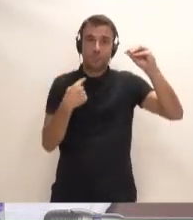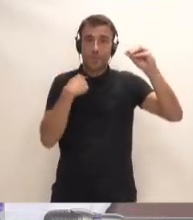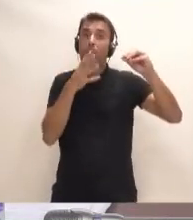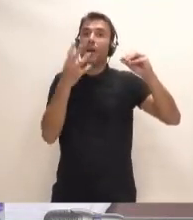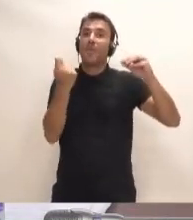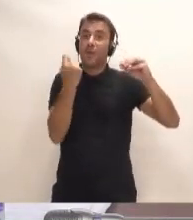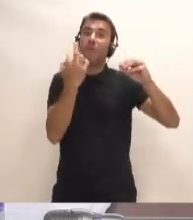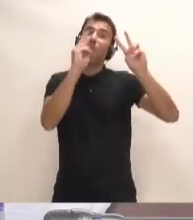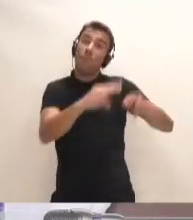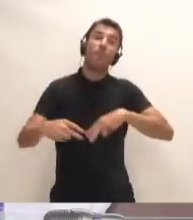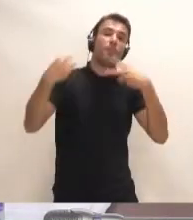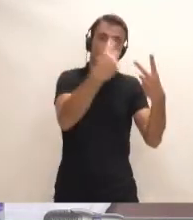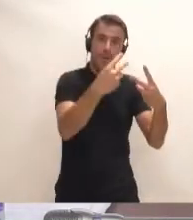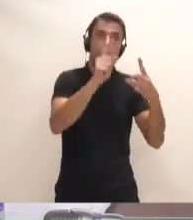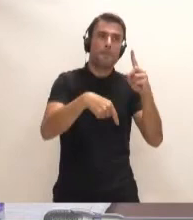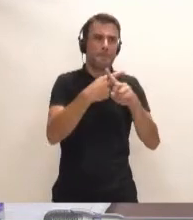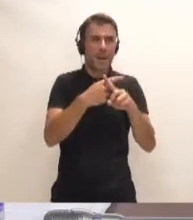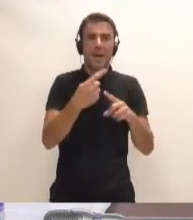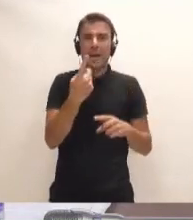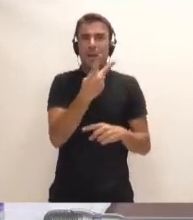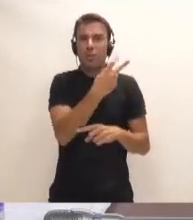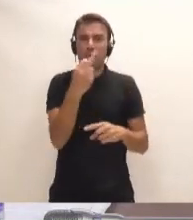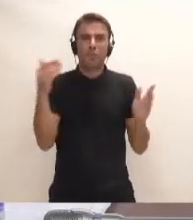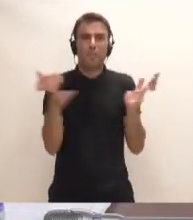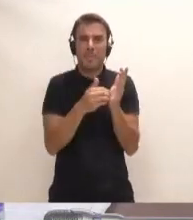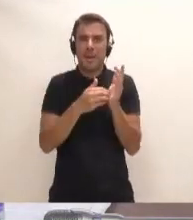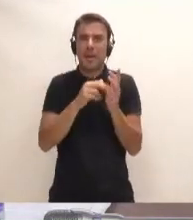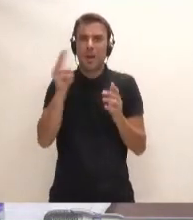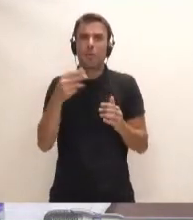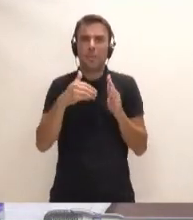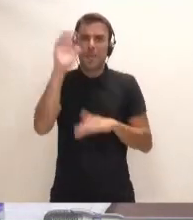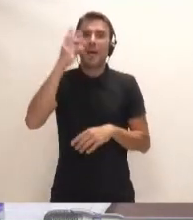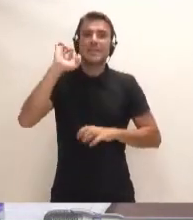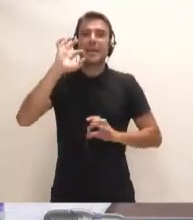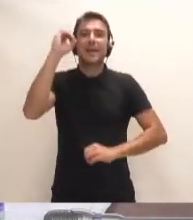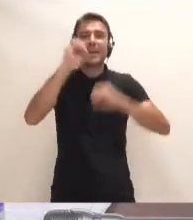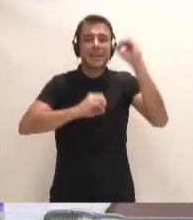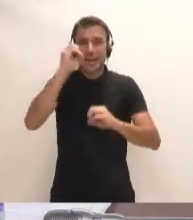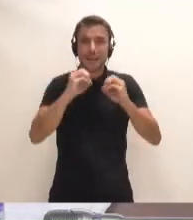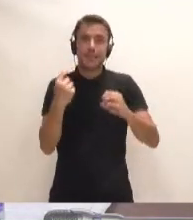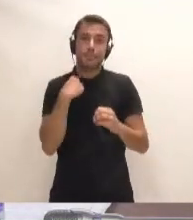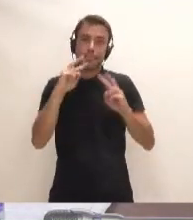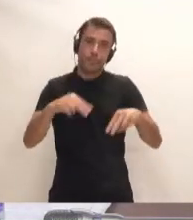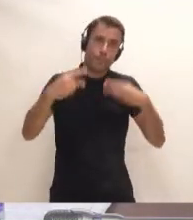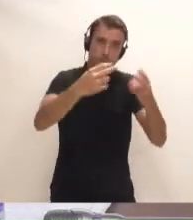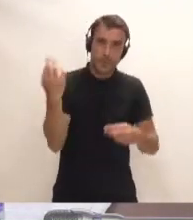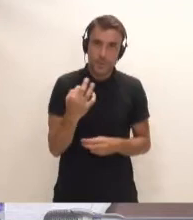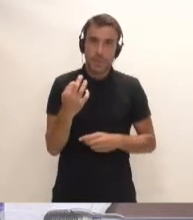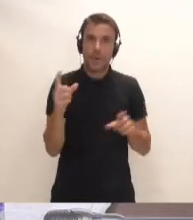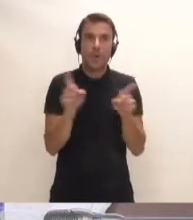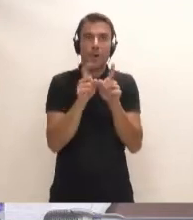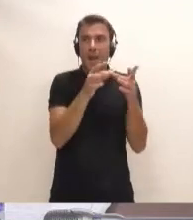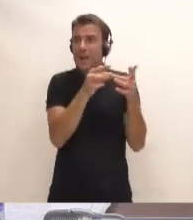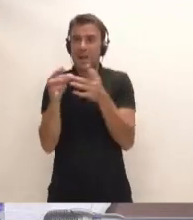devolver el dinero, sino devolver más de doscientos y pico mil euros en intereses de demora. Estamos absolutamente descabezados,